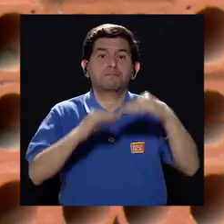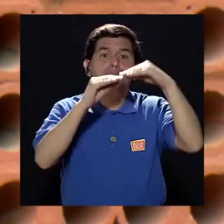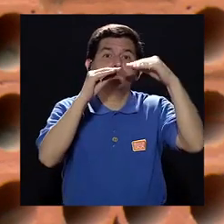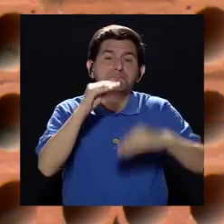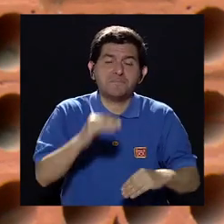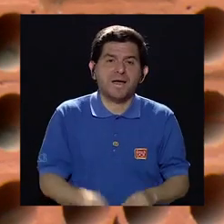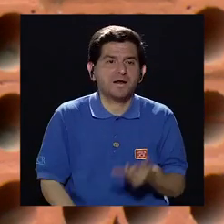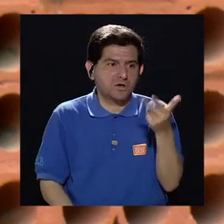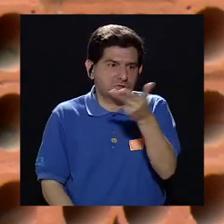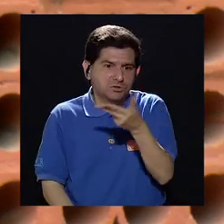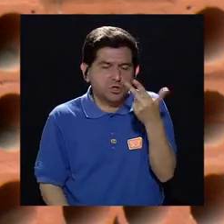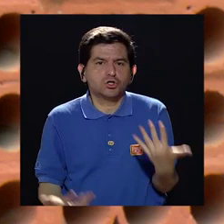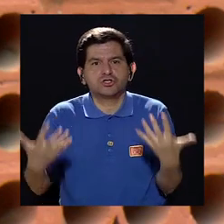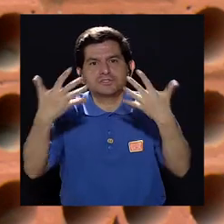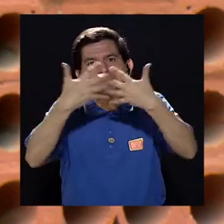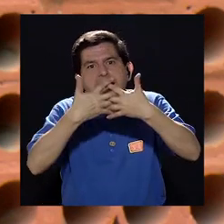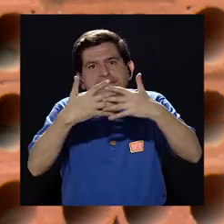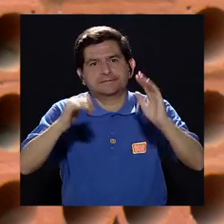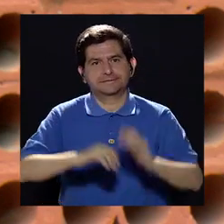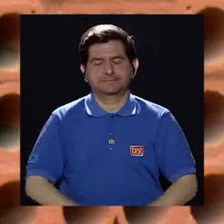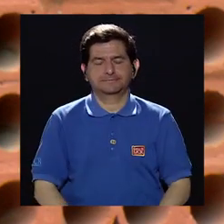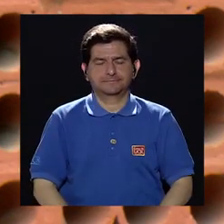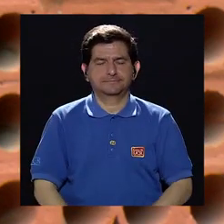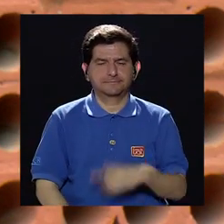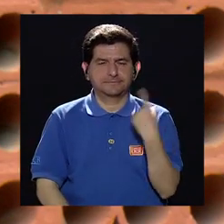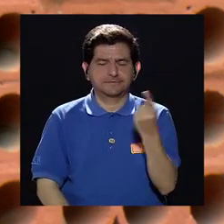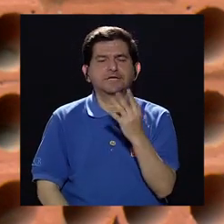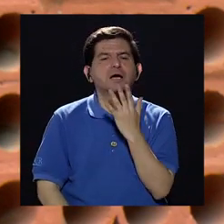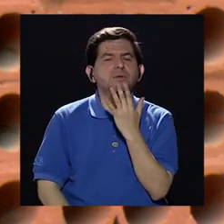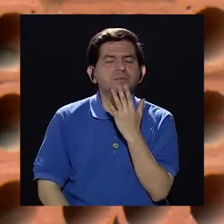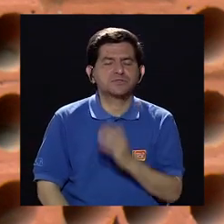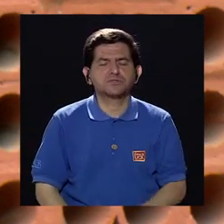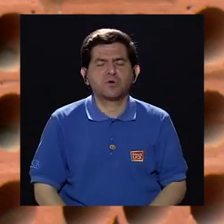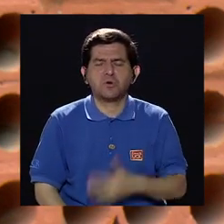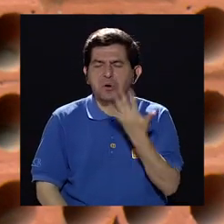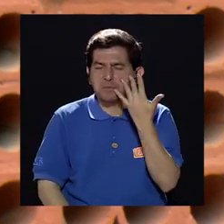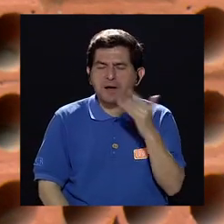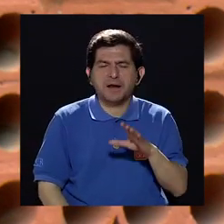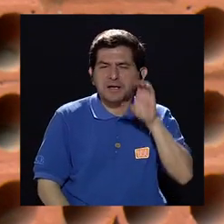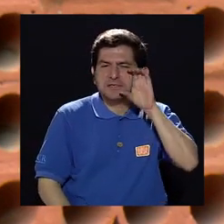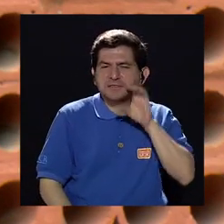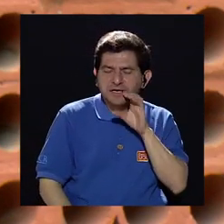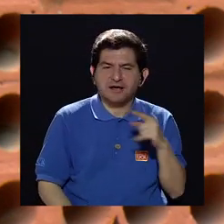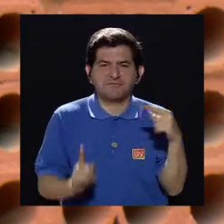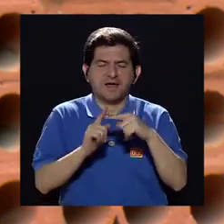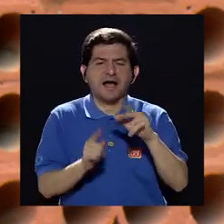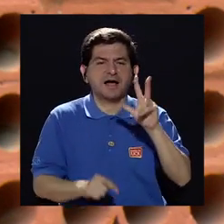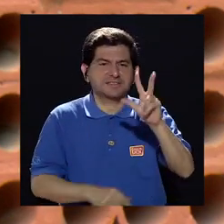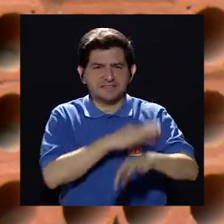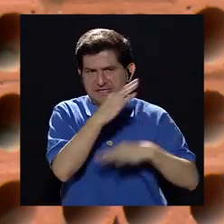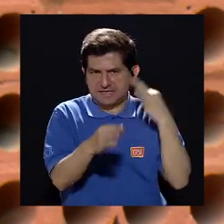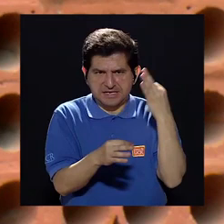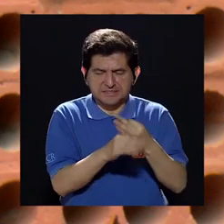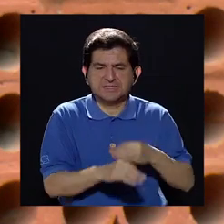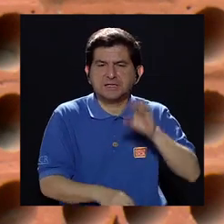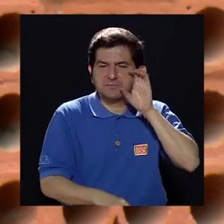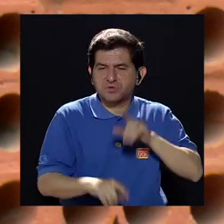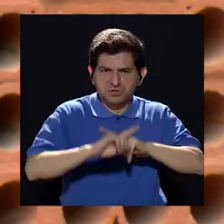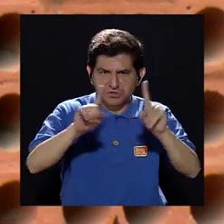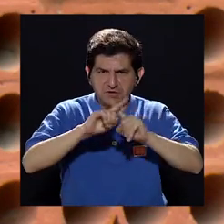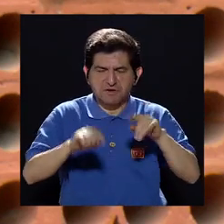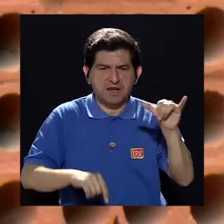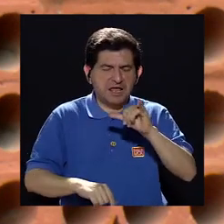y muchísimo menos los tres colores mezclados. Siempre son colorcitos de café. Puede tener hasta tres tonos de café